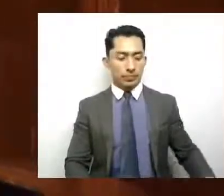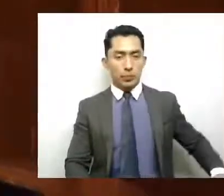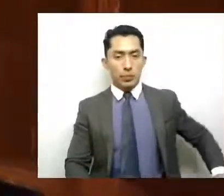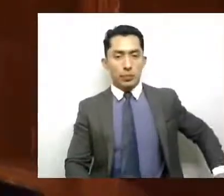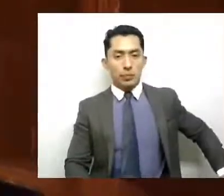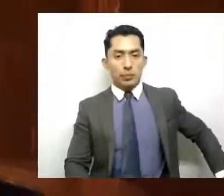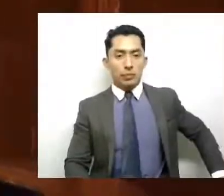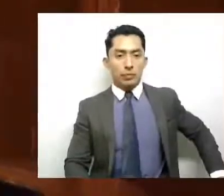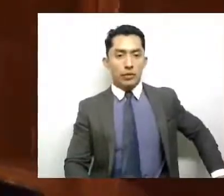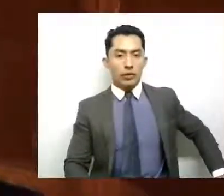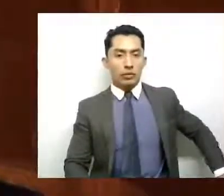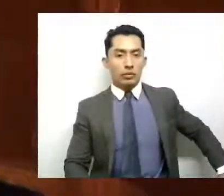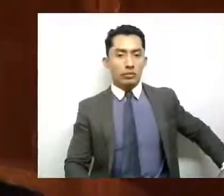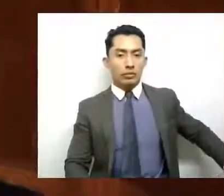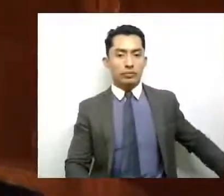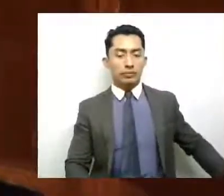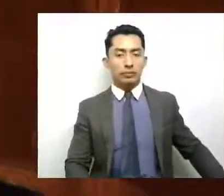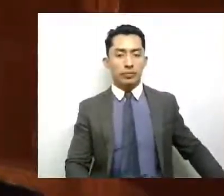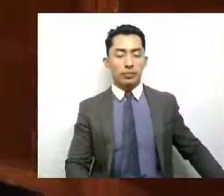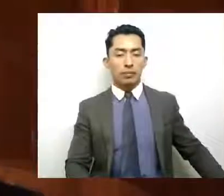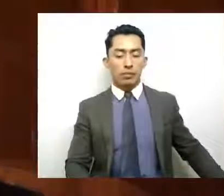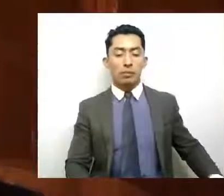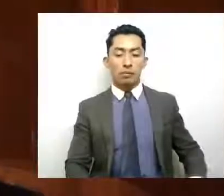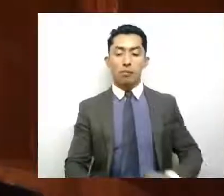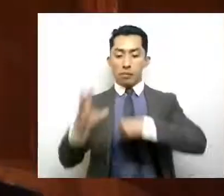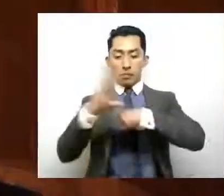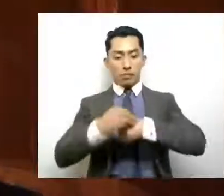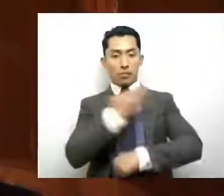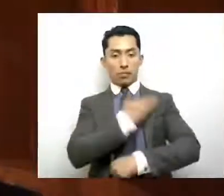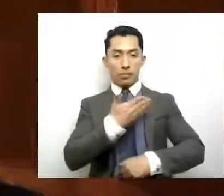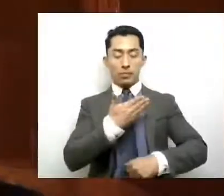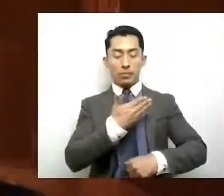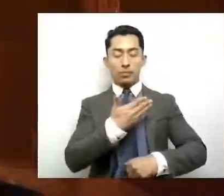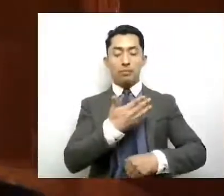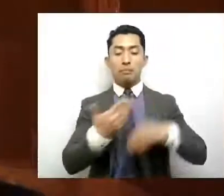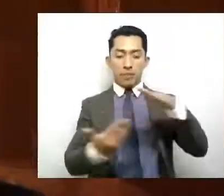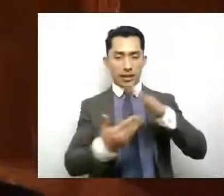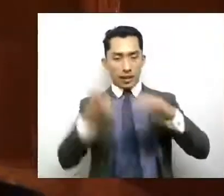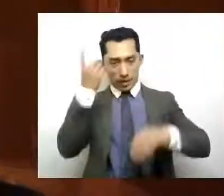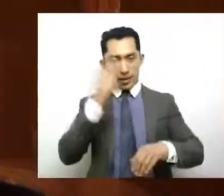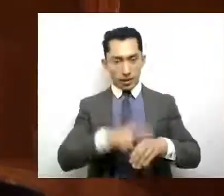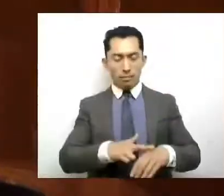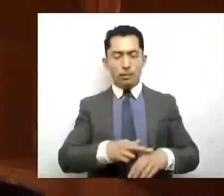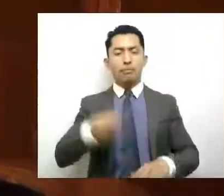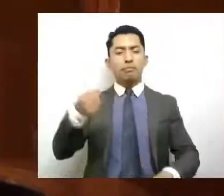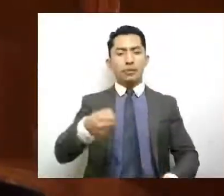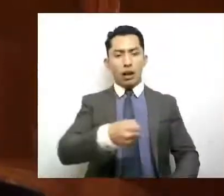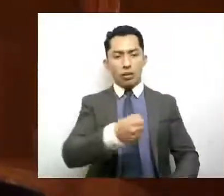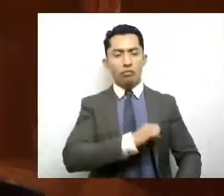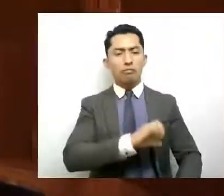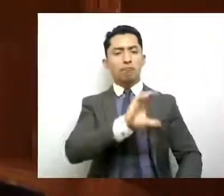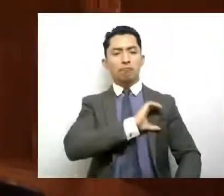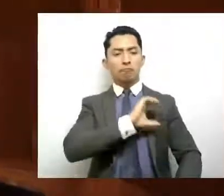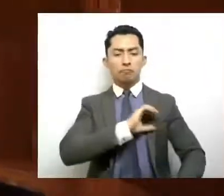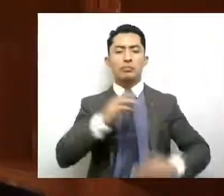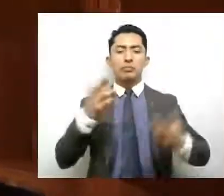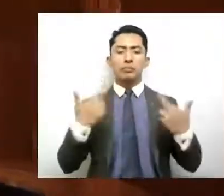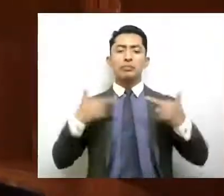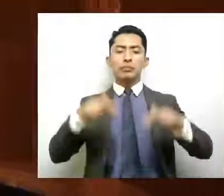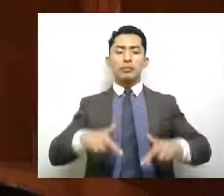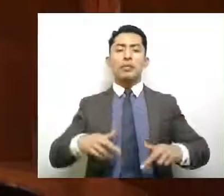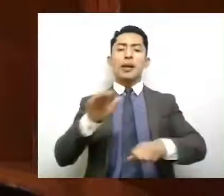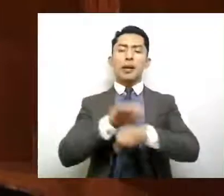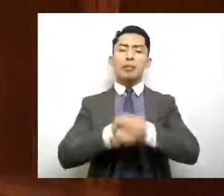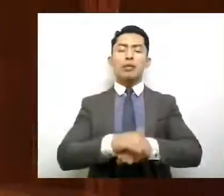Con su venia de la mesa directiva, saludo con gran afecto a los representantes, amigos y